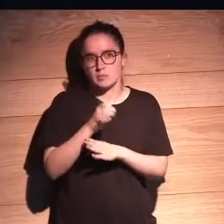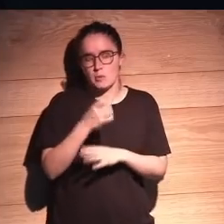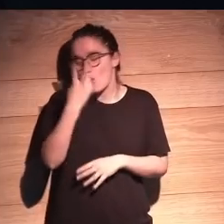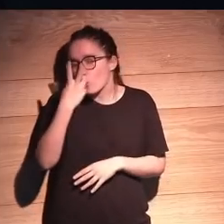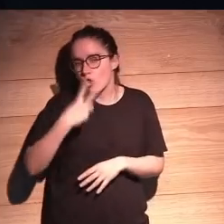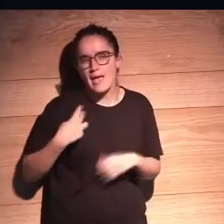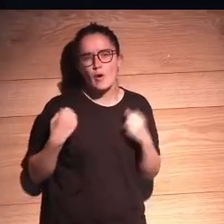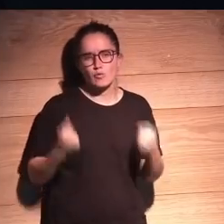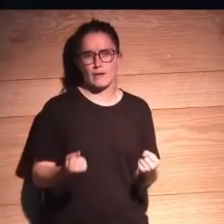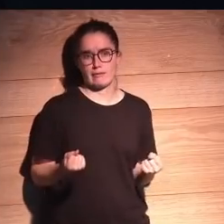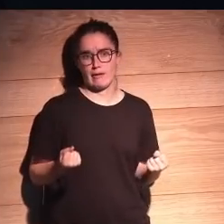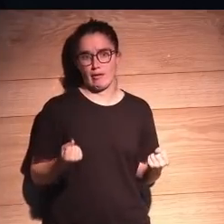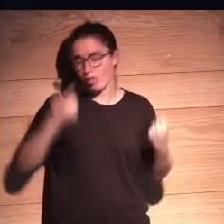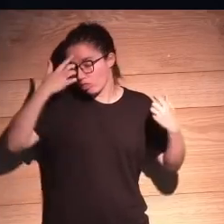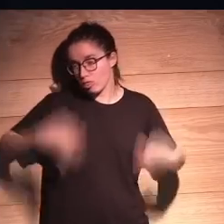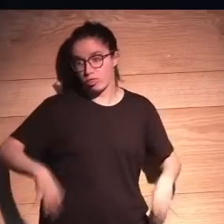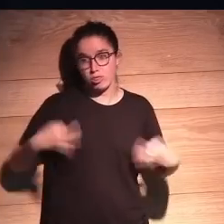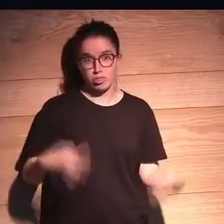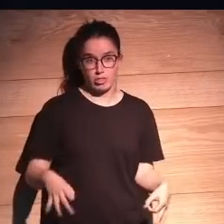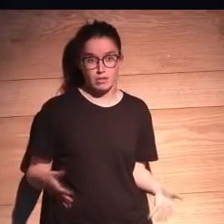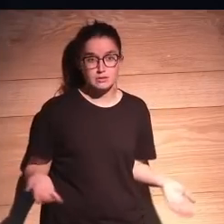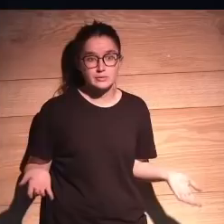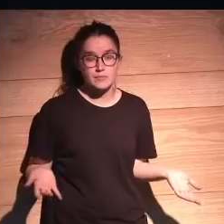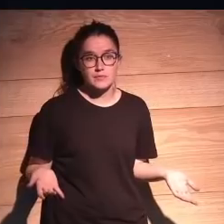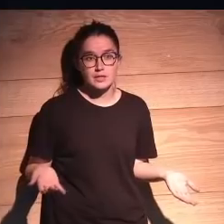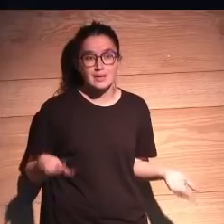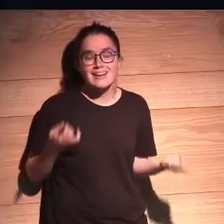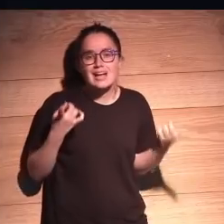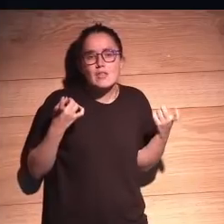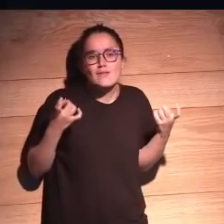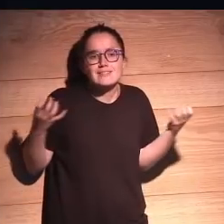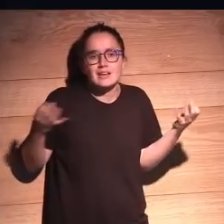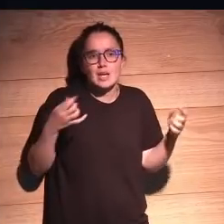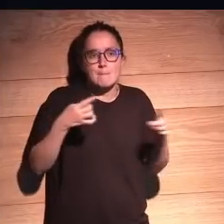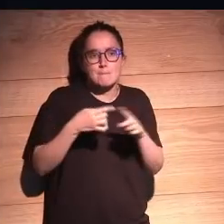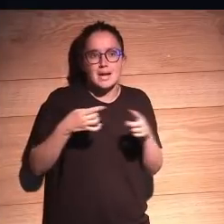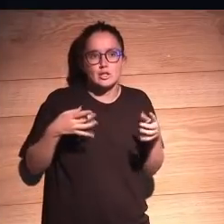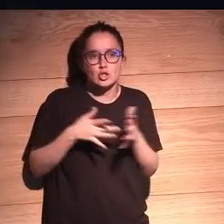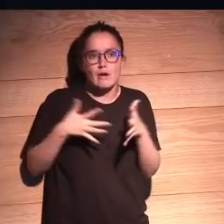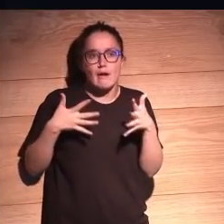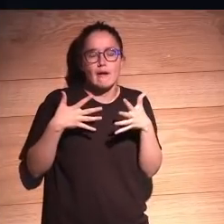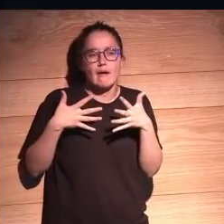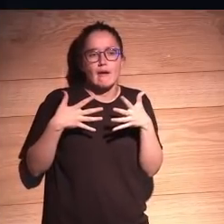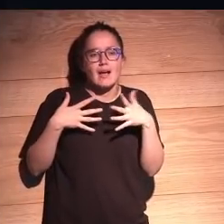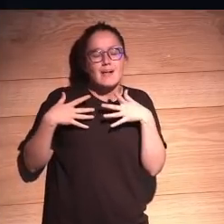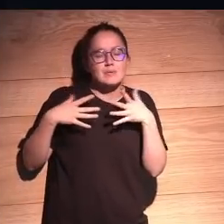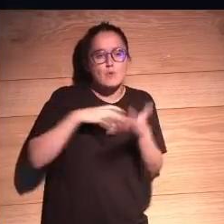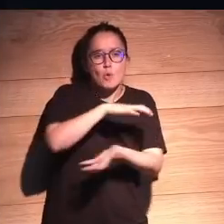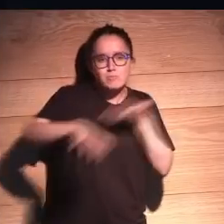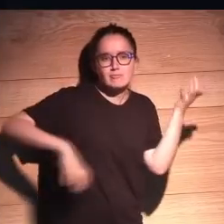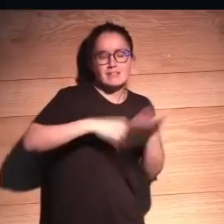ciegos? ¿y cómo no lo vemos venir? ¿qué hace falta para que haya habido las guerras de derechos de autores